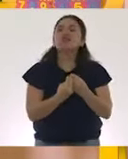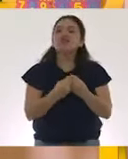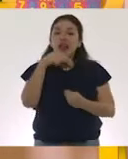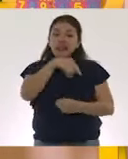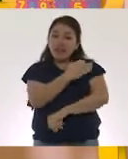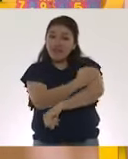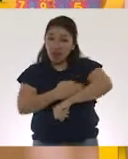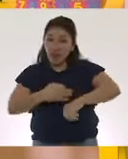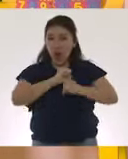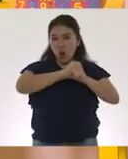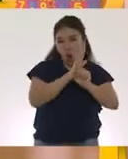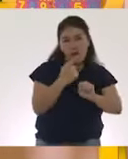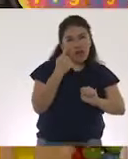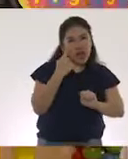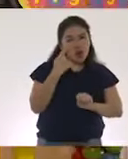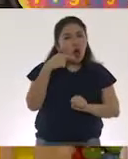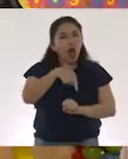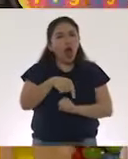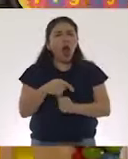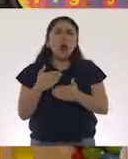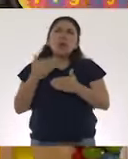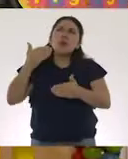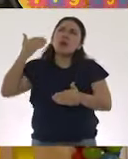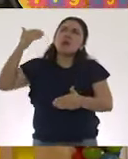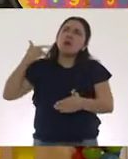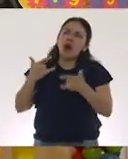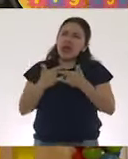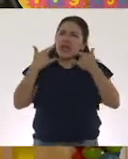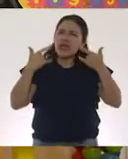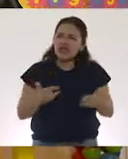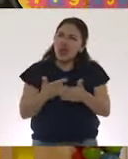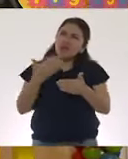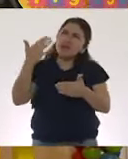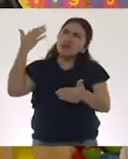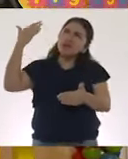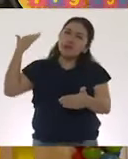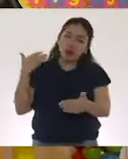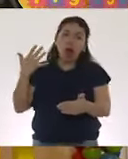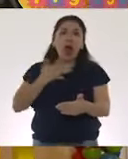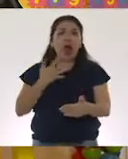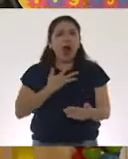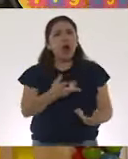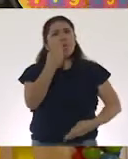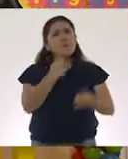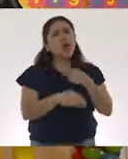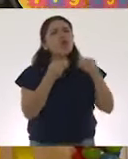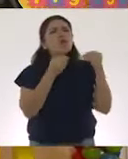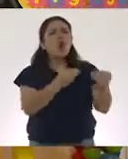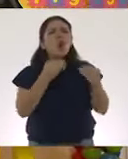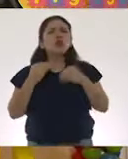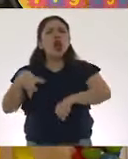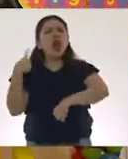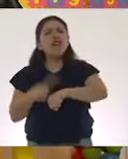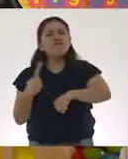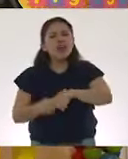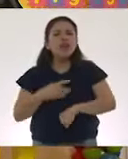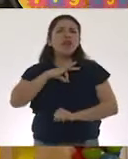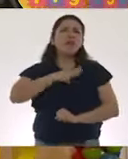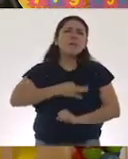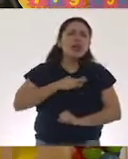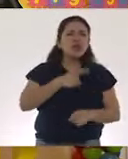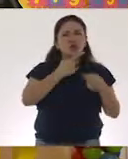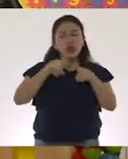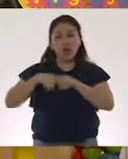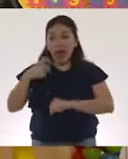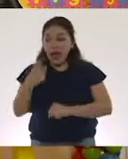familia de coronavirus ha causado a lo largo de la historia de la humanidad muchas enfermedades, muchos virus y